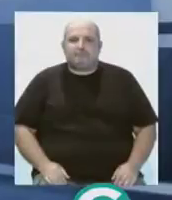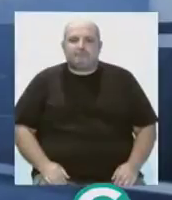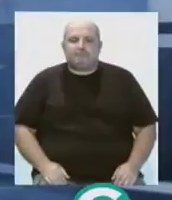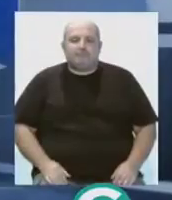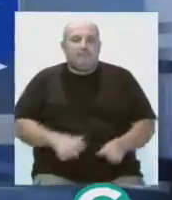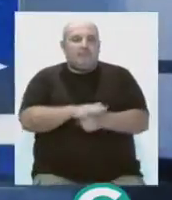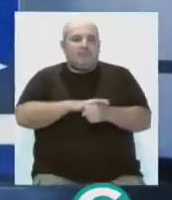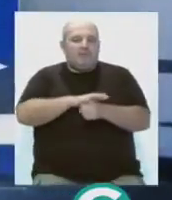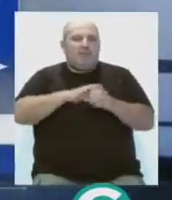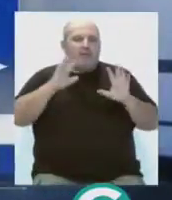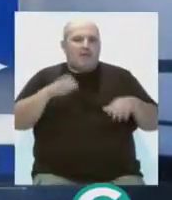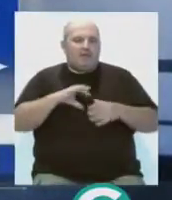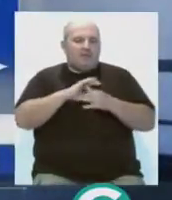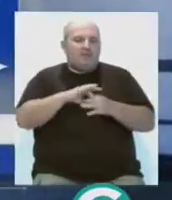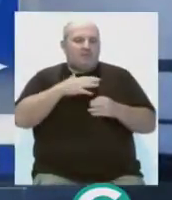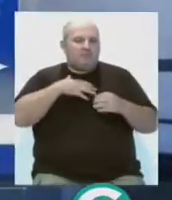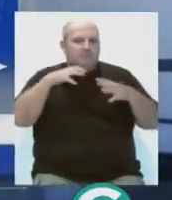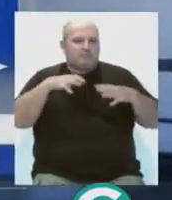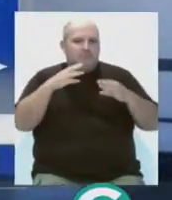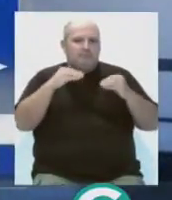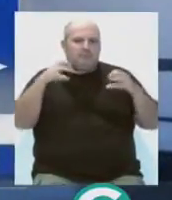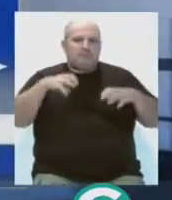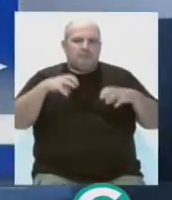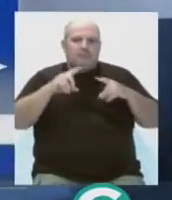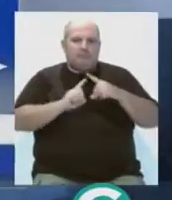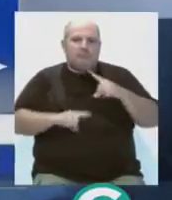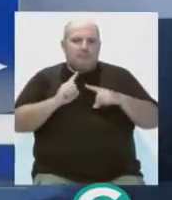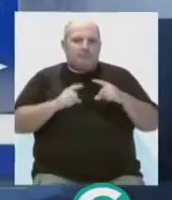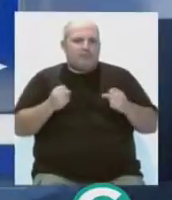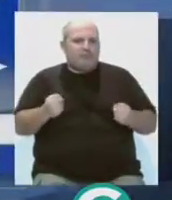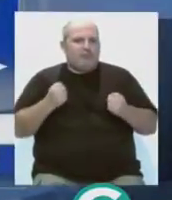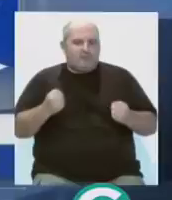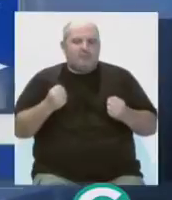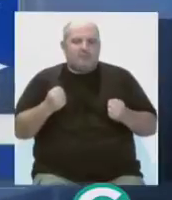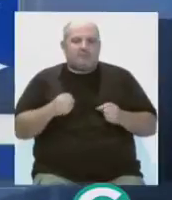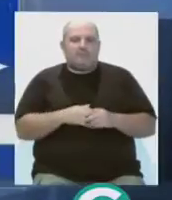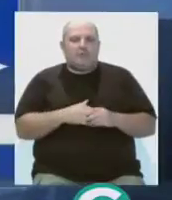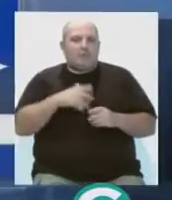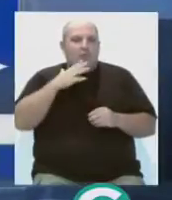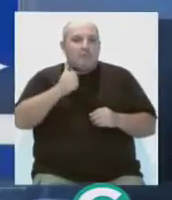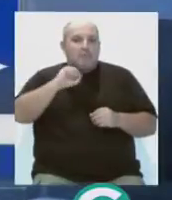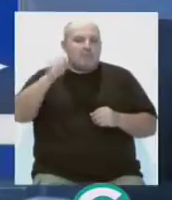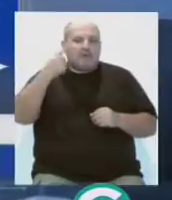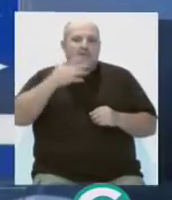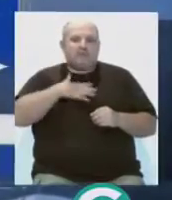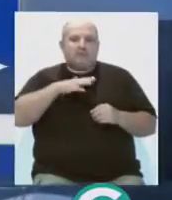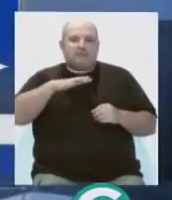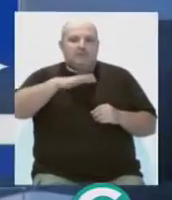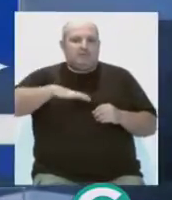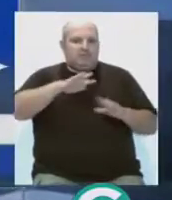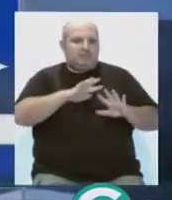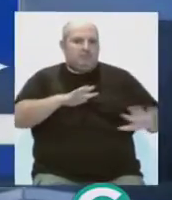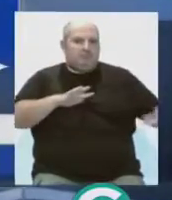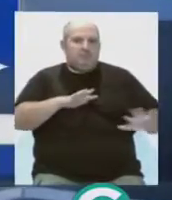En la provincia predominarán los cielos cubiertos con chubascos y tormentas que serán localmente fuertes, más intensos y persistentes en el